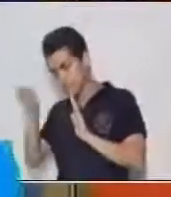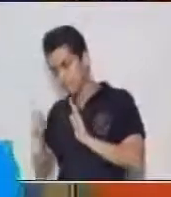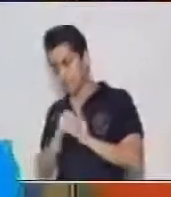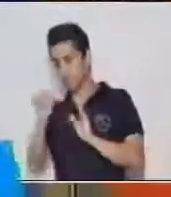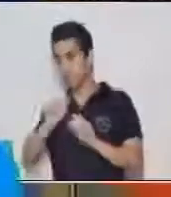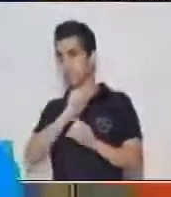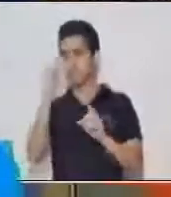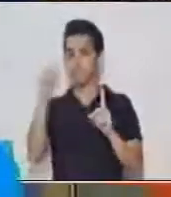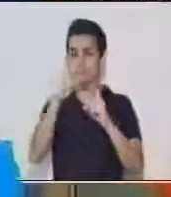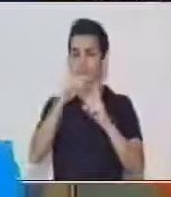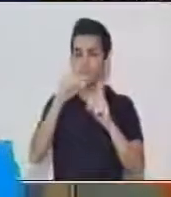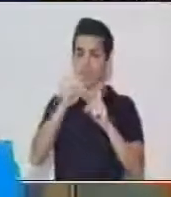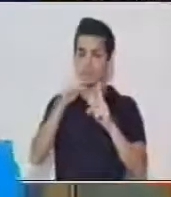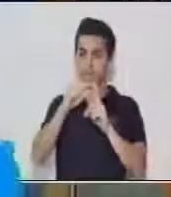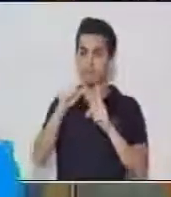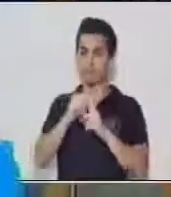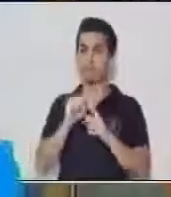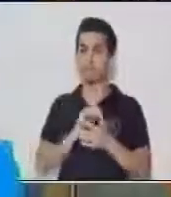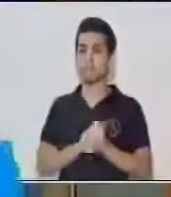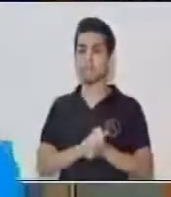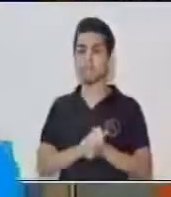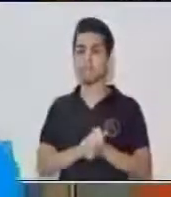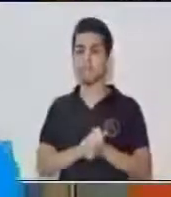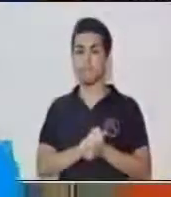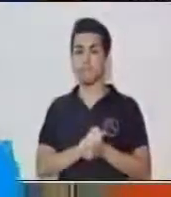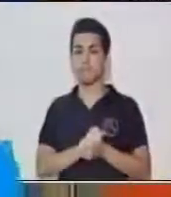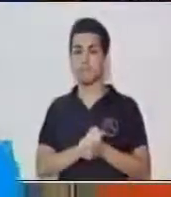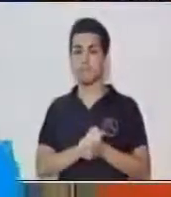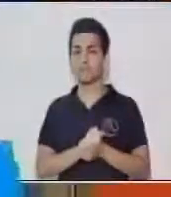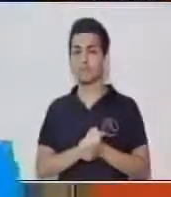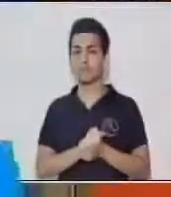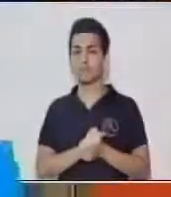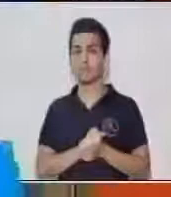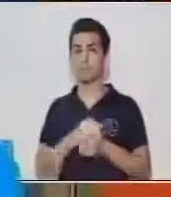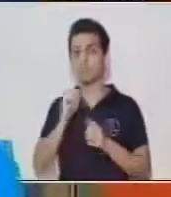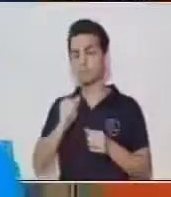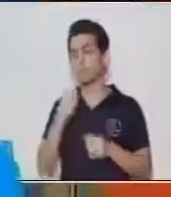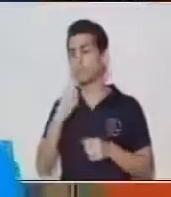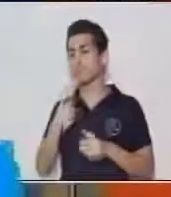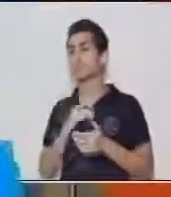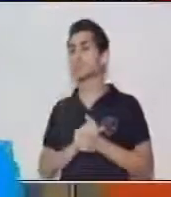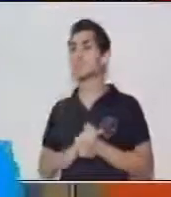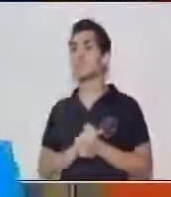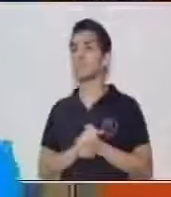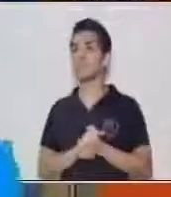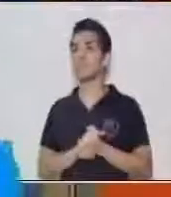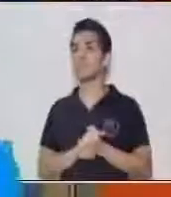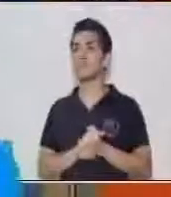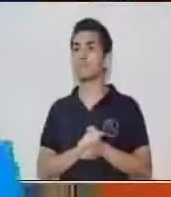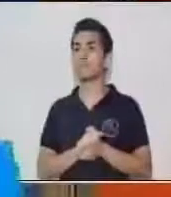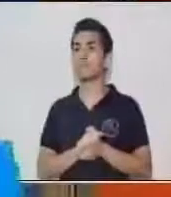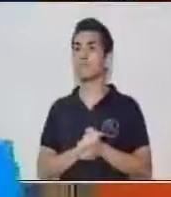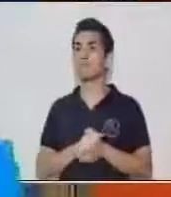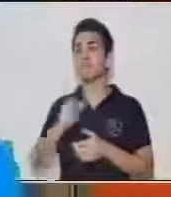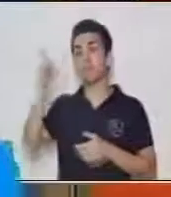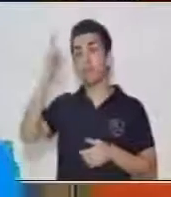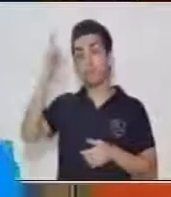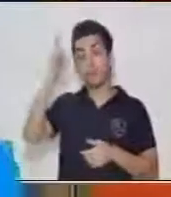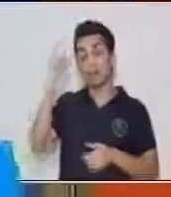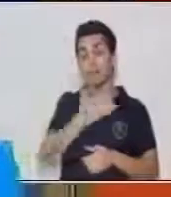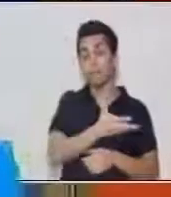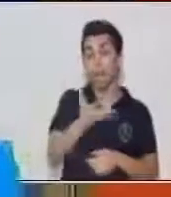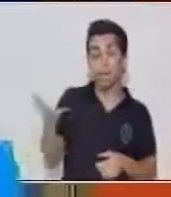a nuestro conocimiento y acá podemos decir, al momento del resumen, las vacas